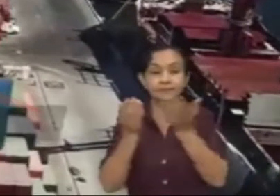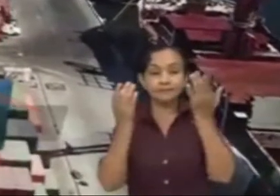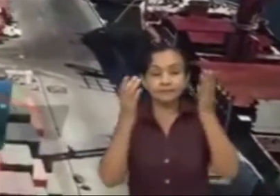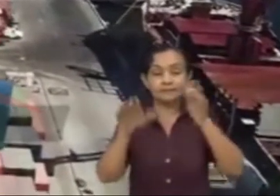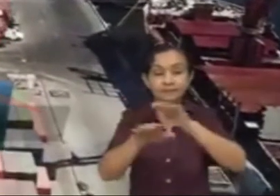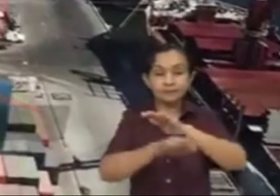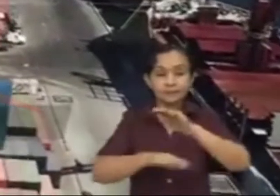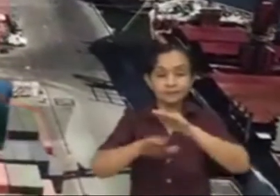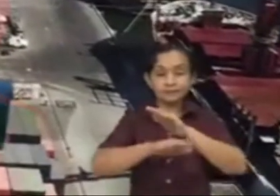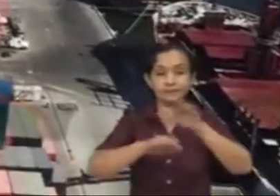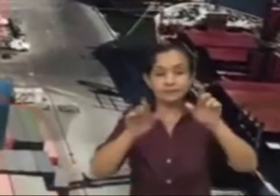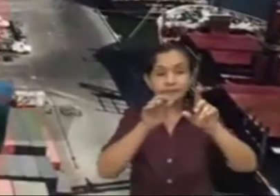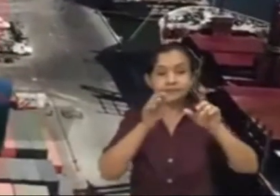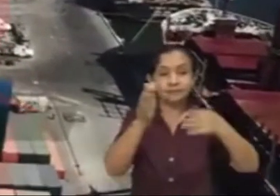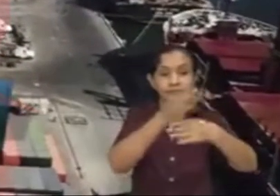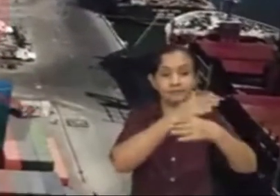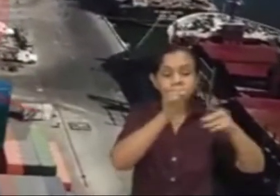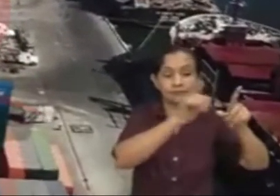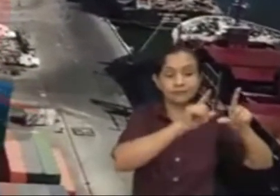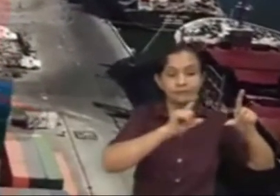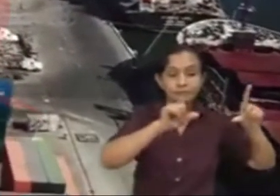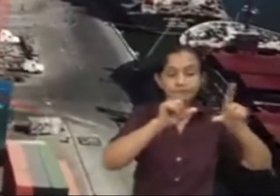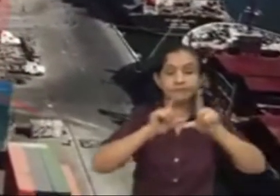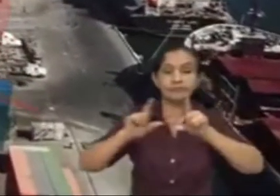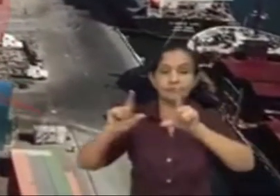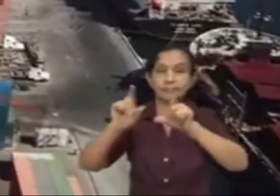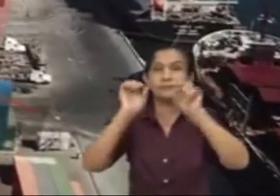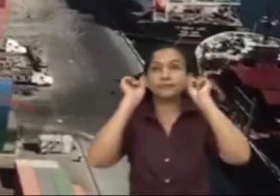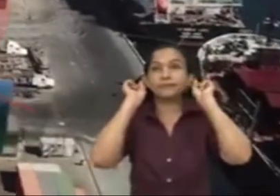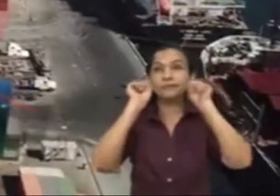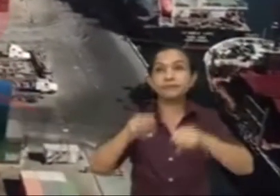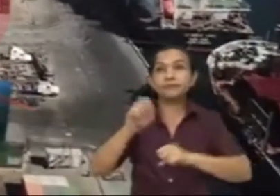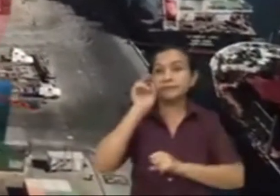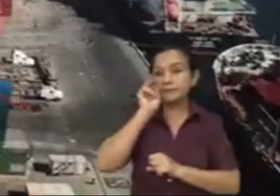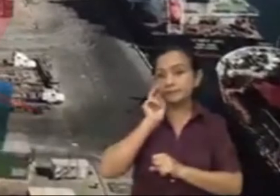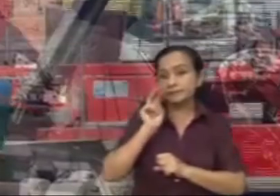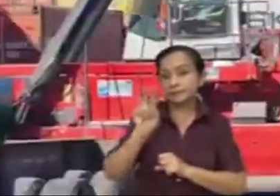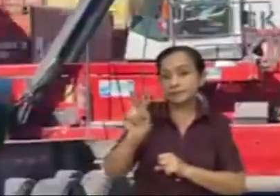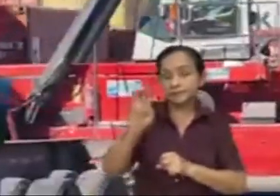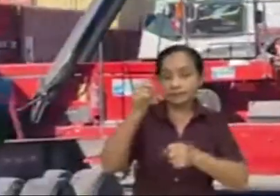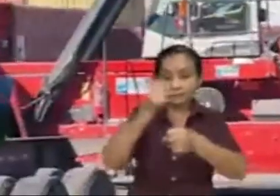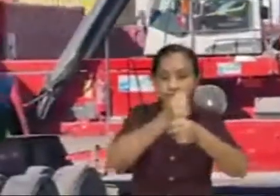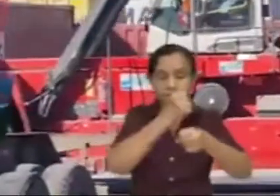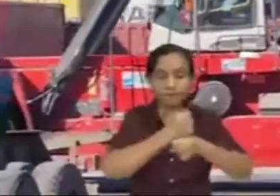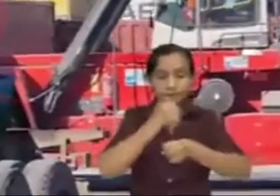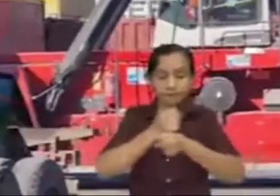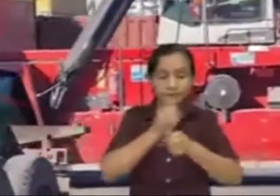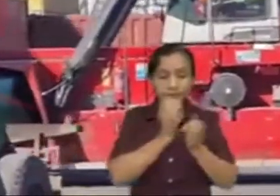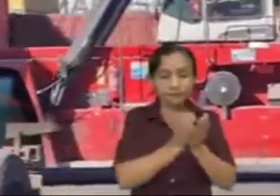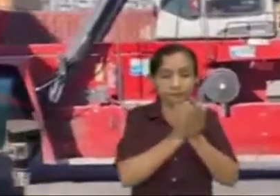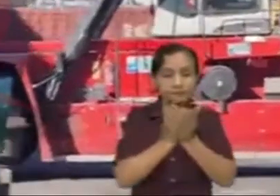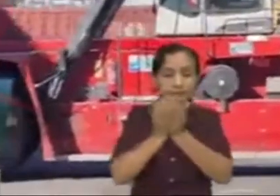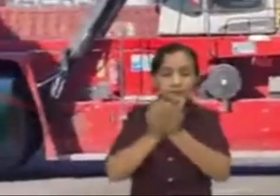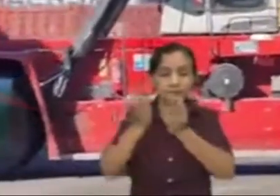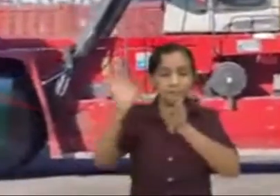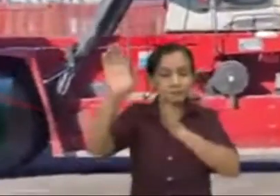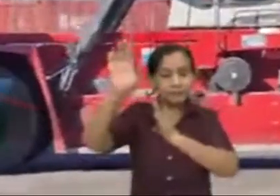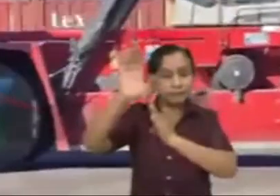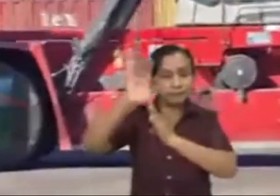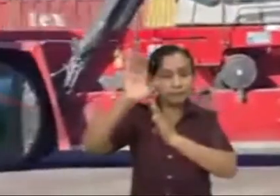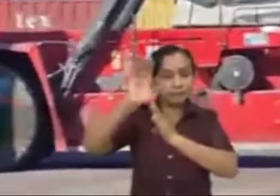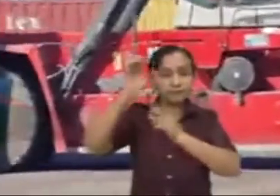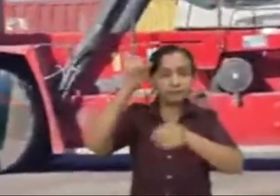220 millones de dólares recientemente adquirida con el Banco Centroamericano de Integración Económica. Es decir que